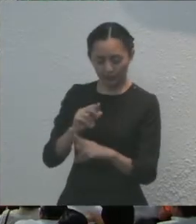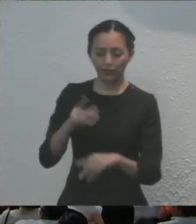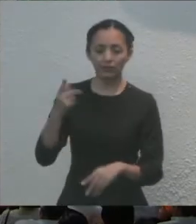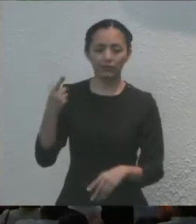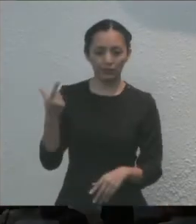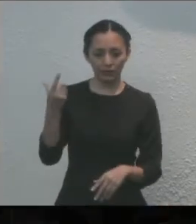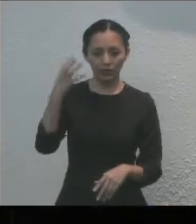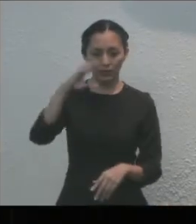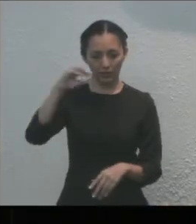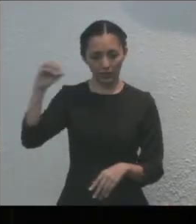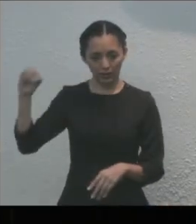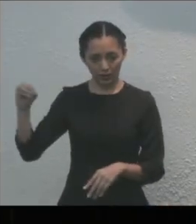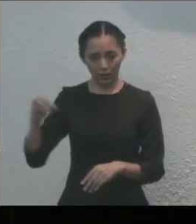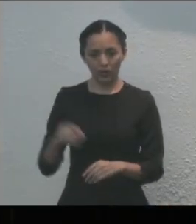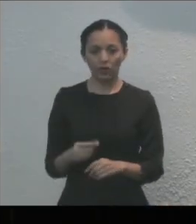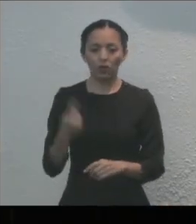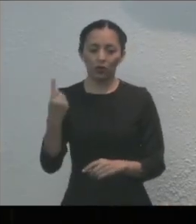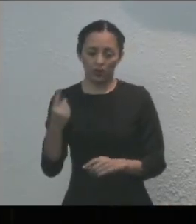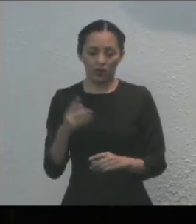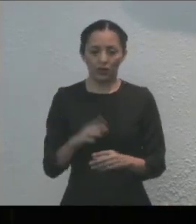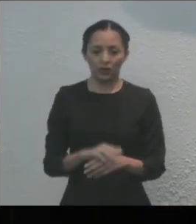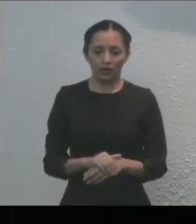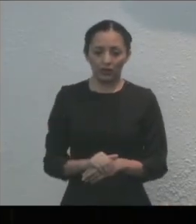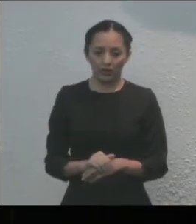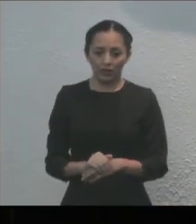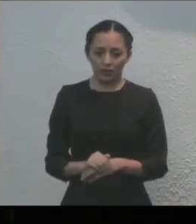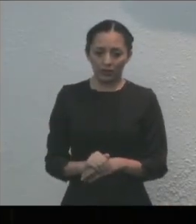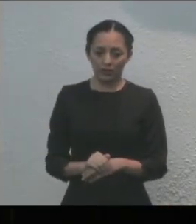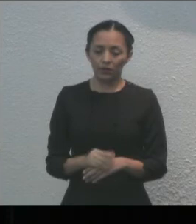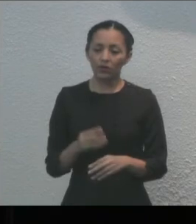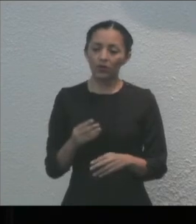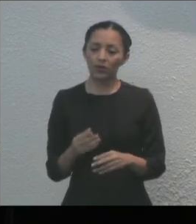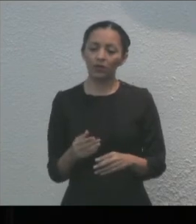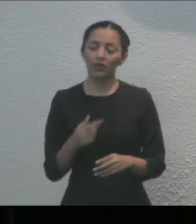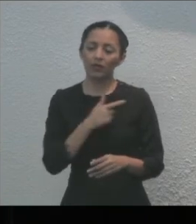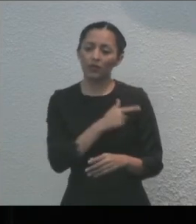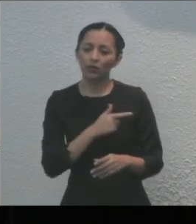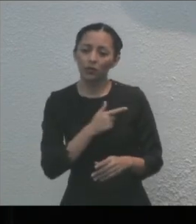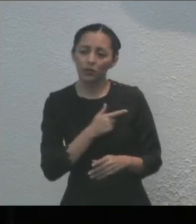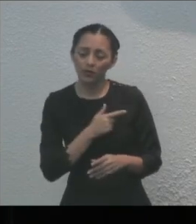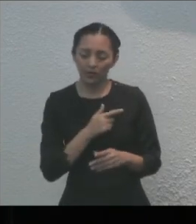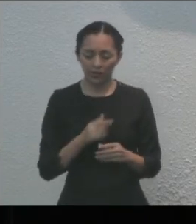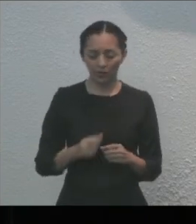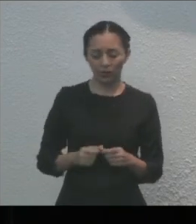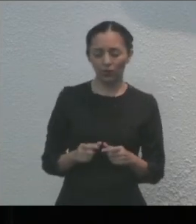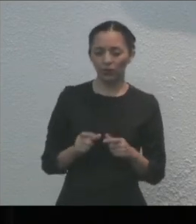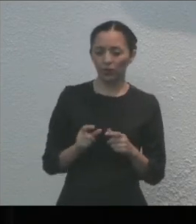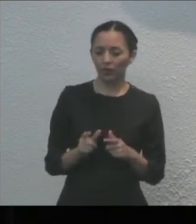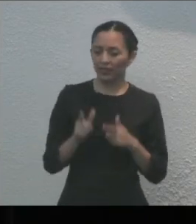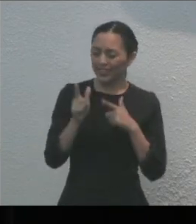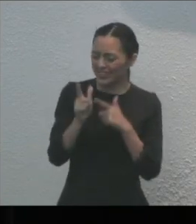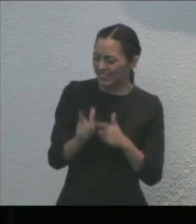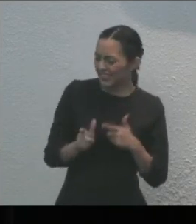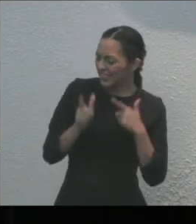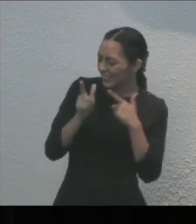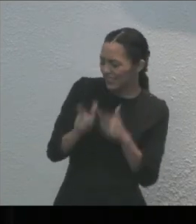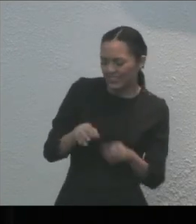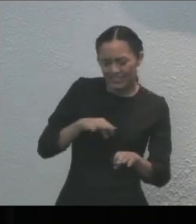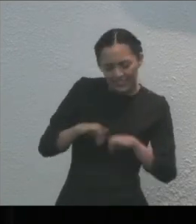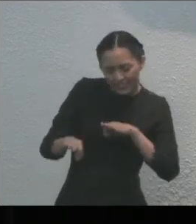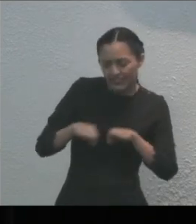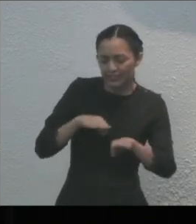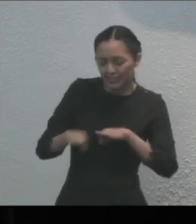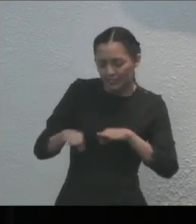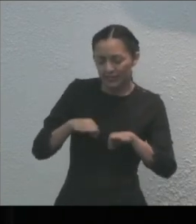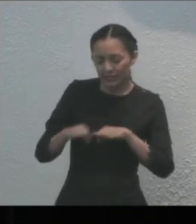Una nos dio paso a quienes tenemos ese gusto por servir. Una pugnó porque las mujeres pudiéramos